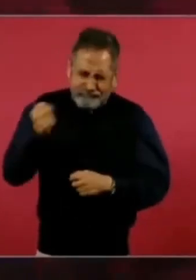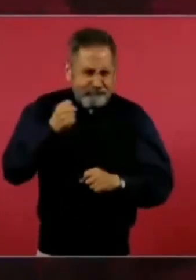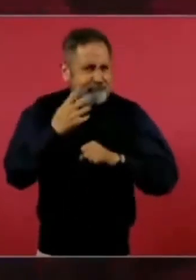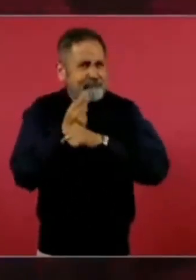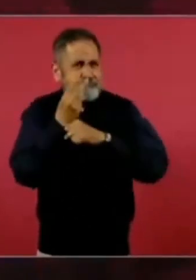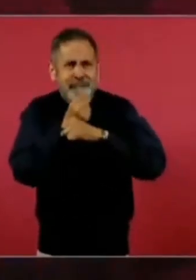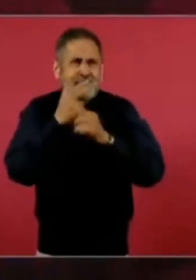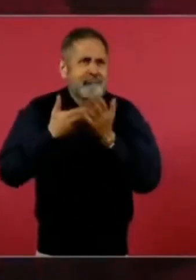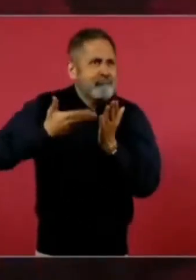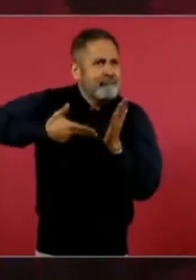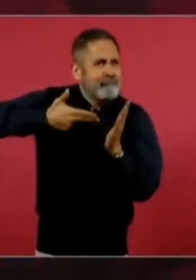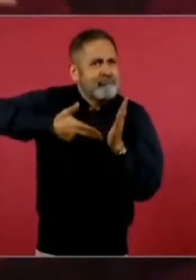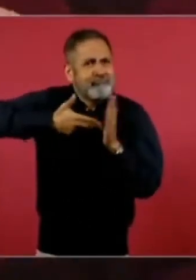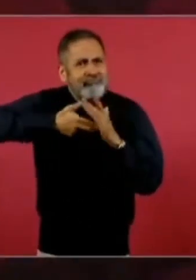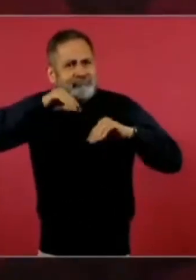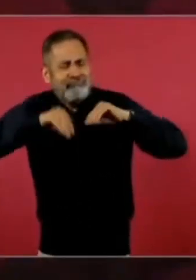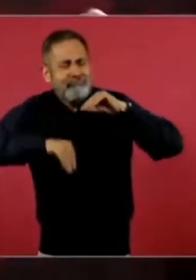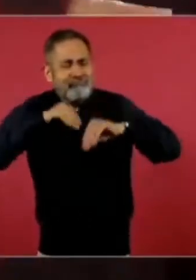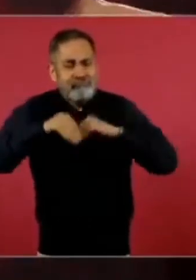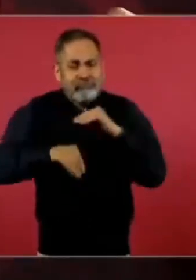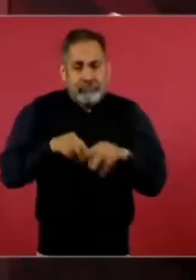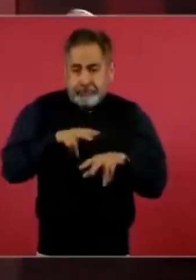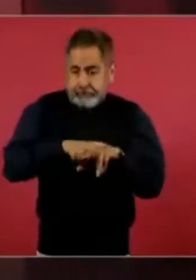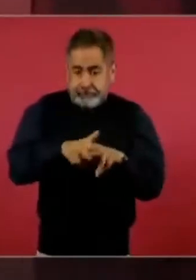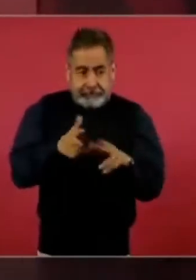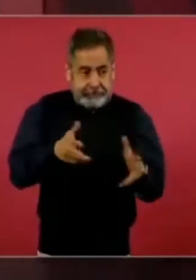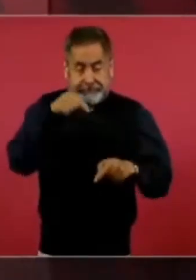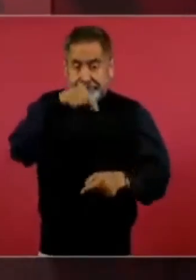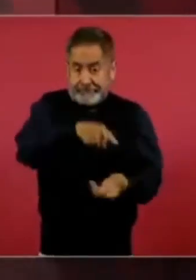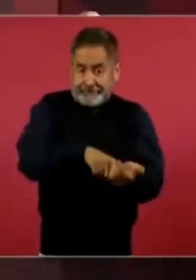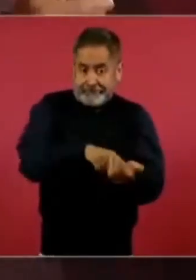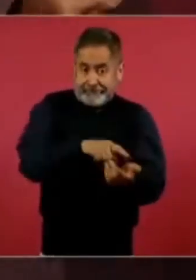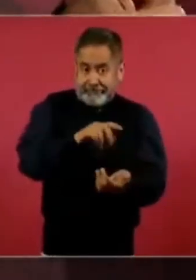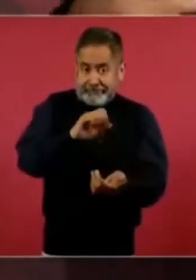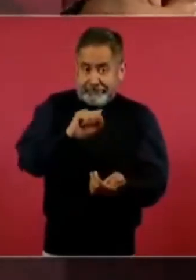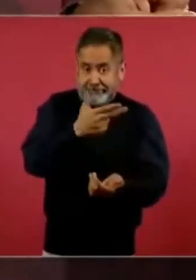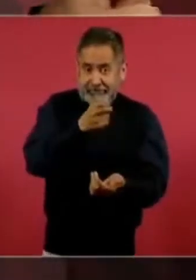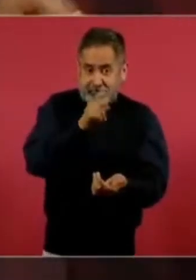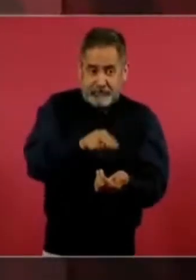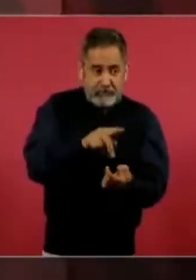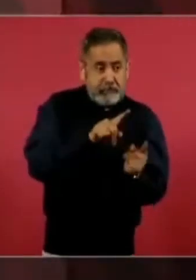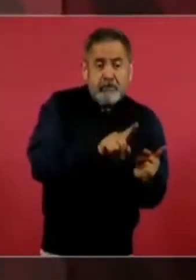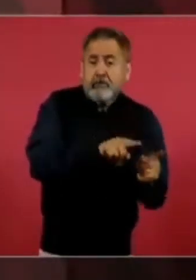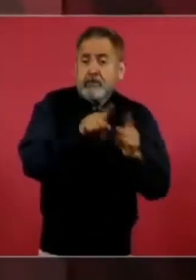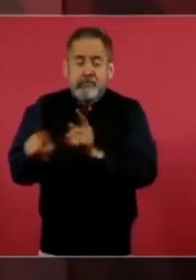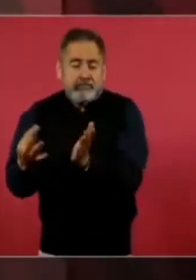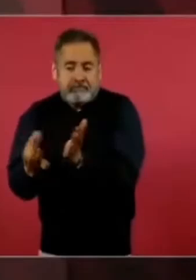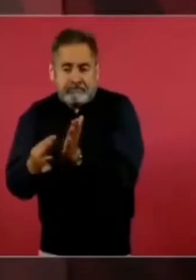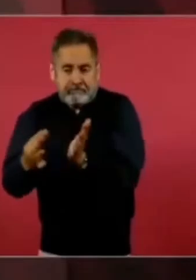pero tanto los que hacen los trenes en Sahagún como los cerreros